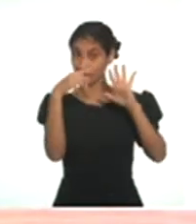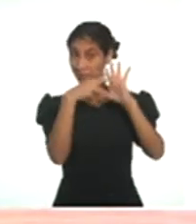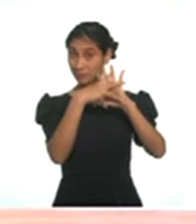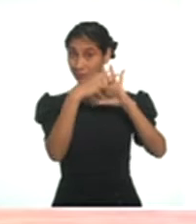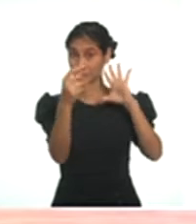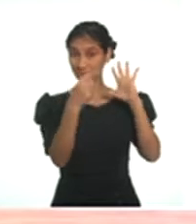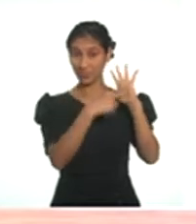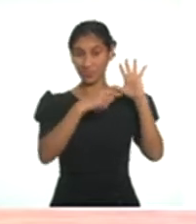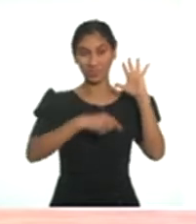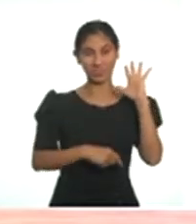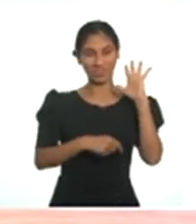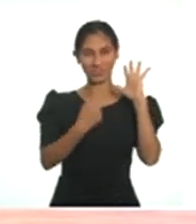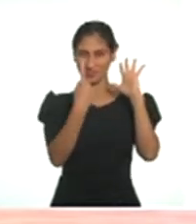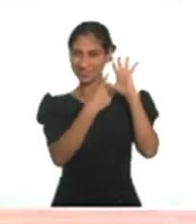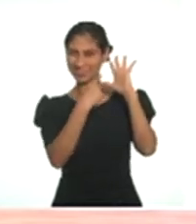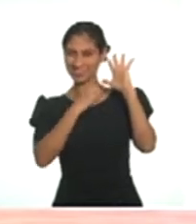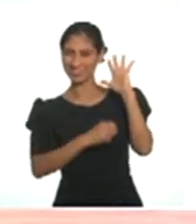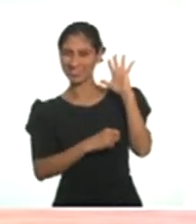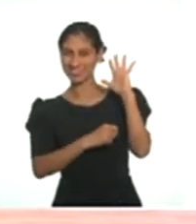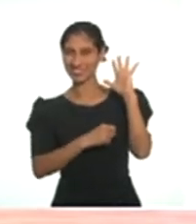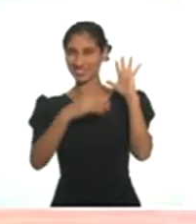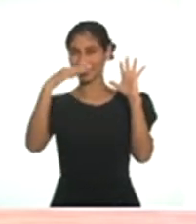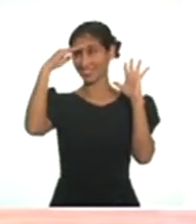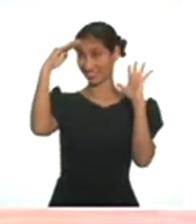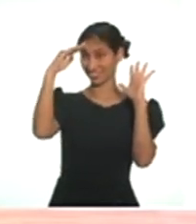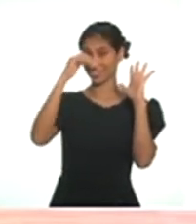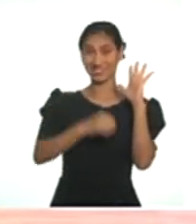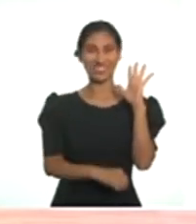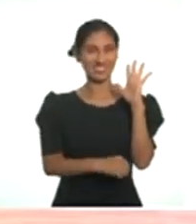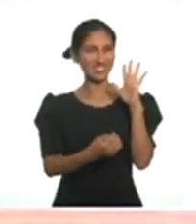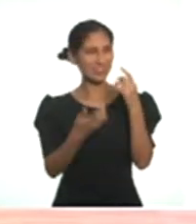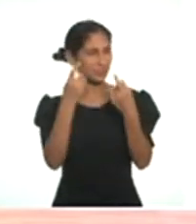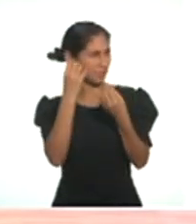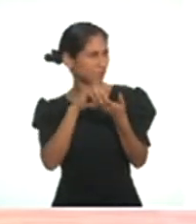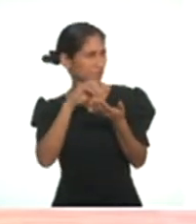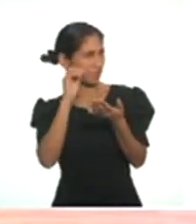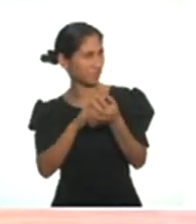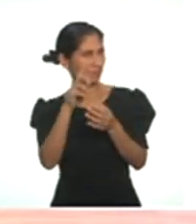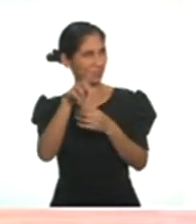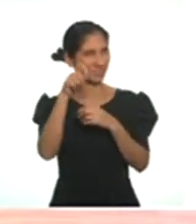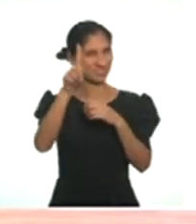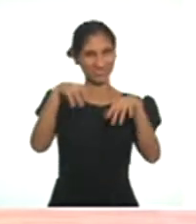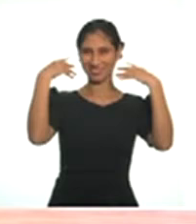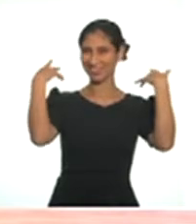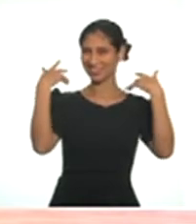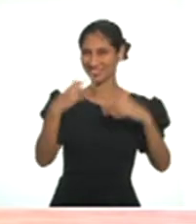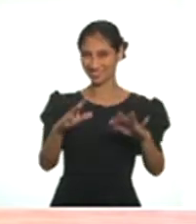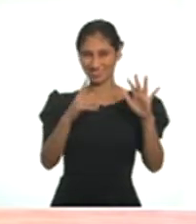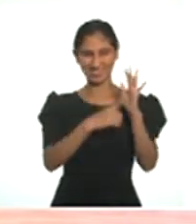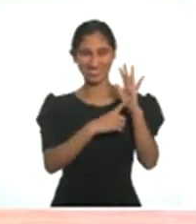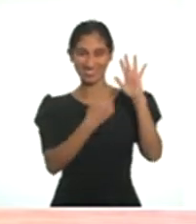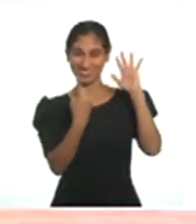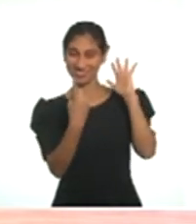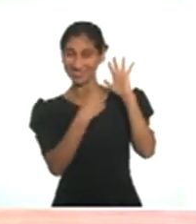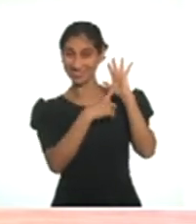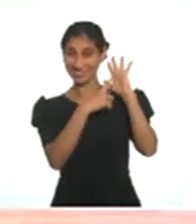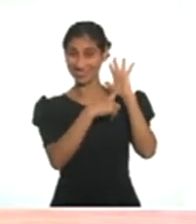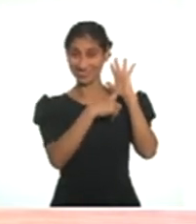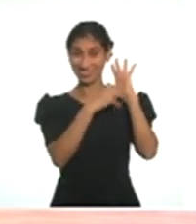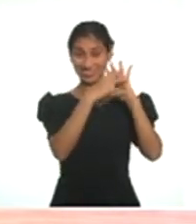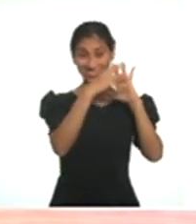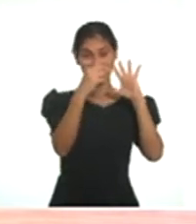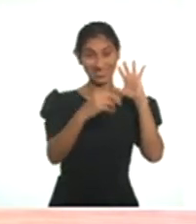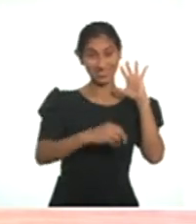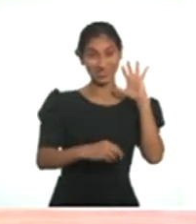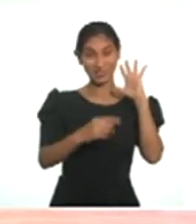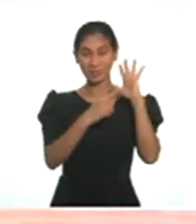mano en el piso, hacia un costado y miro. Una vez más. 3, 2, 1, va. En